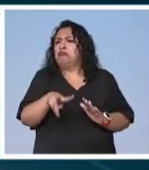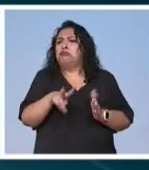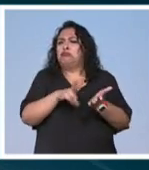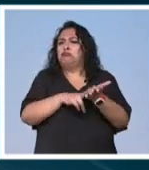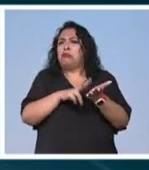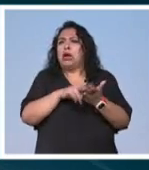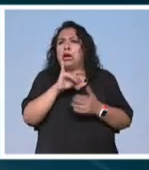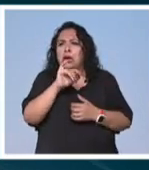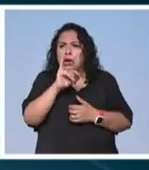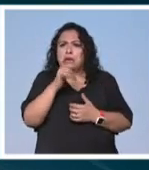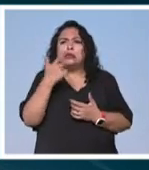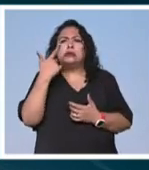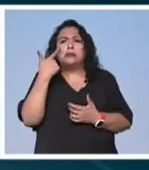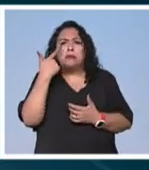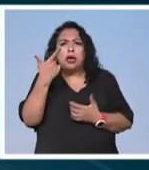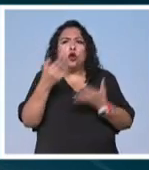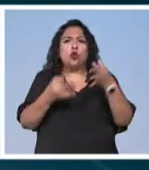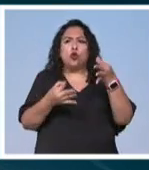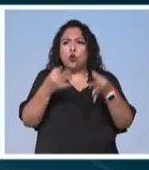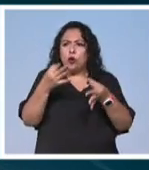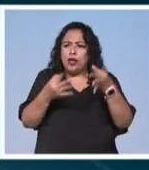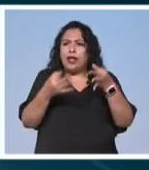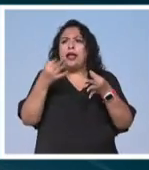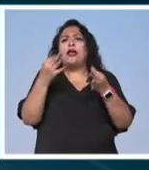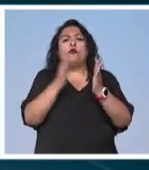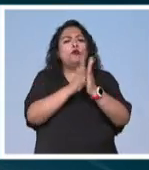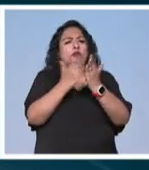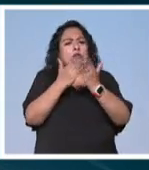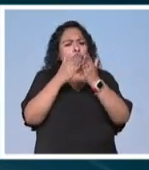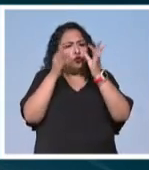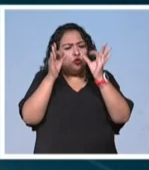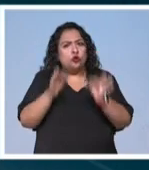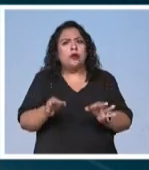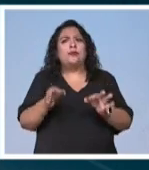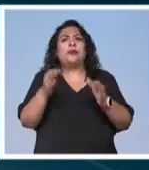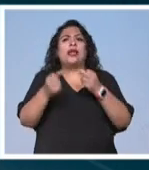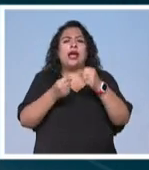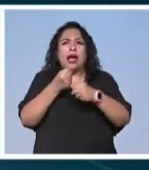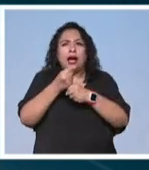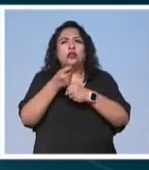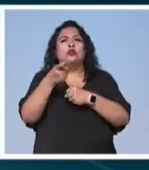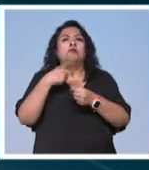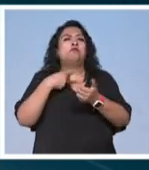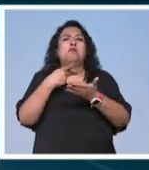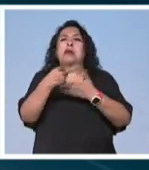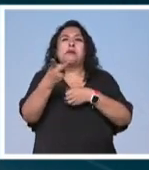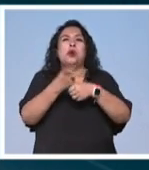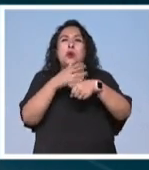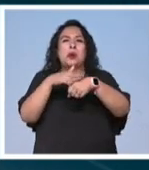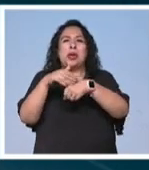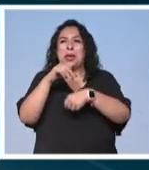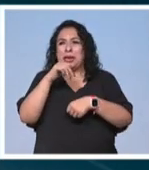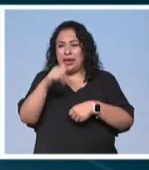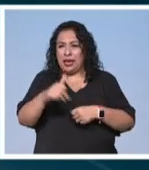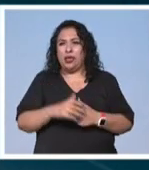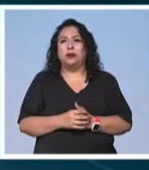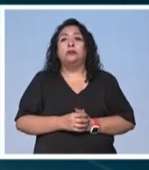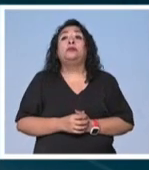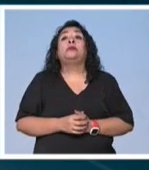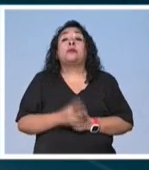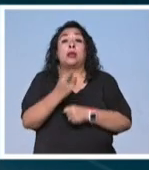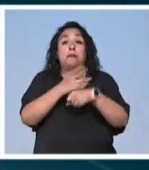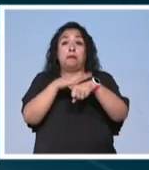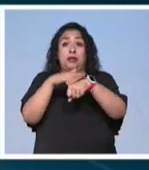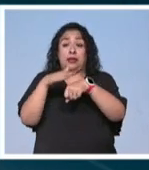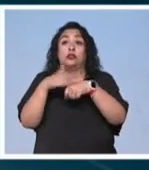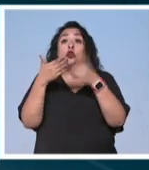digamos que vieran los jurados los libros publicados durante los años en los que el premio no se convocó la